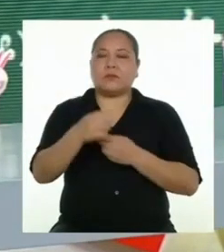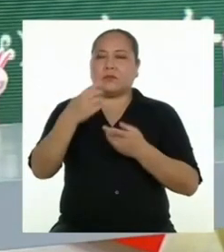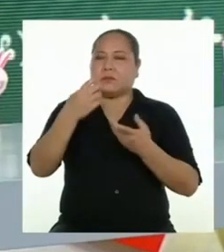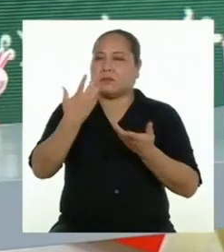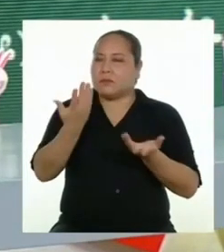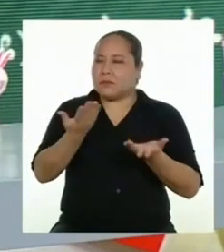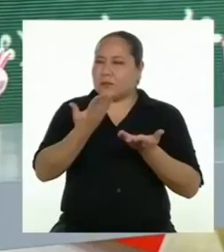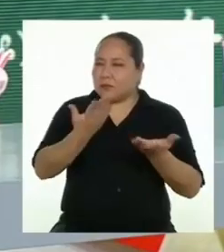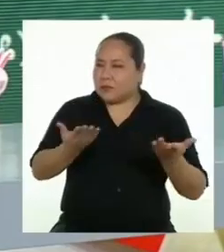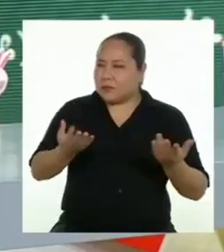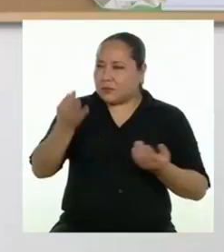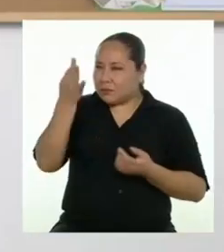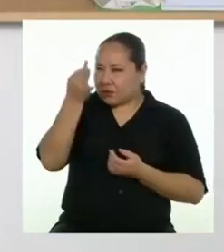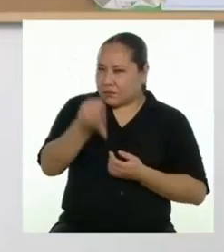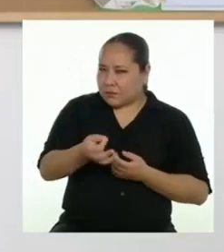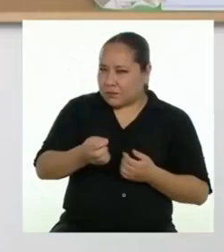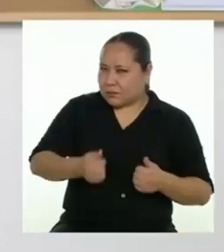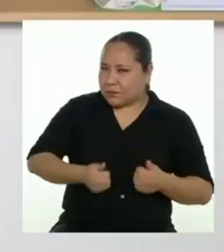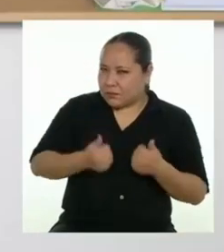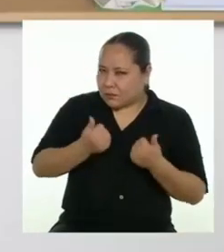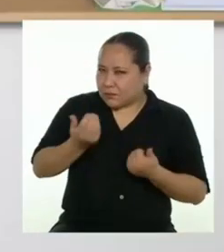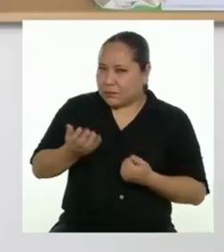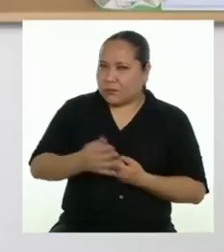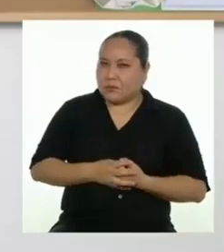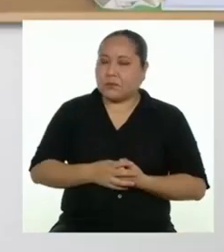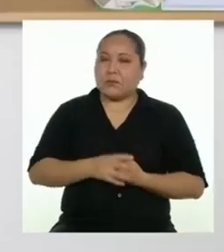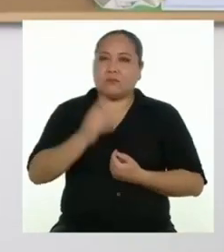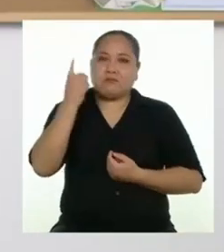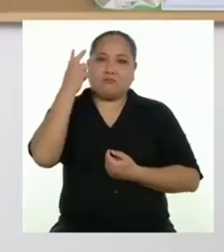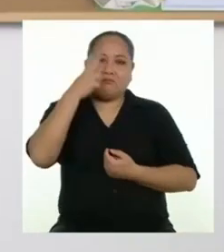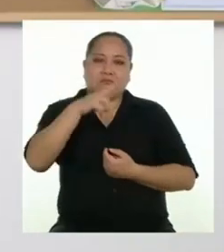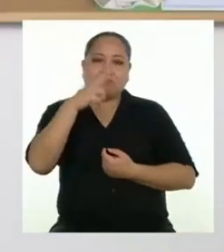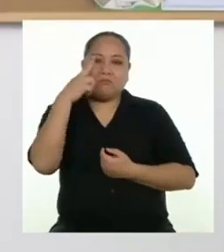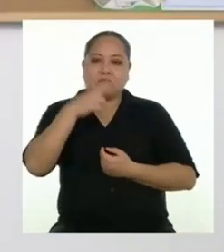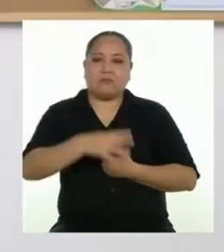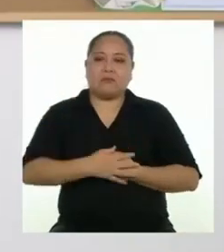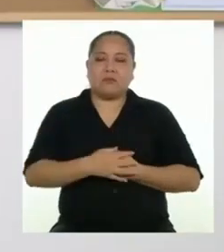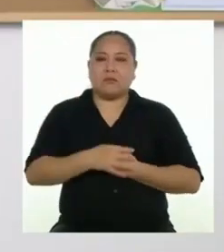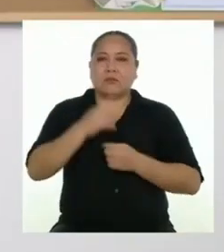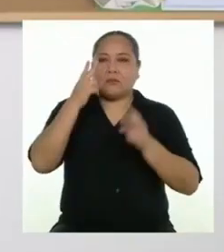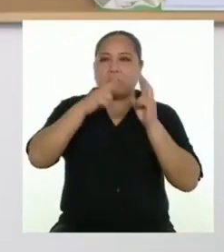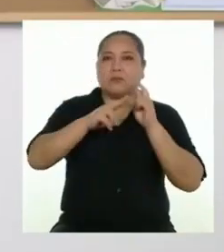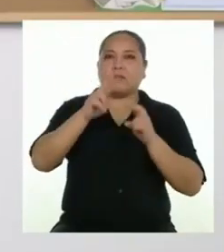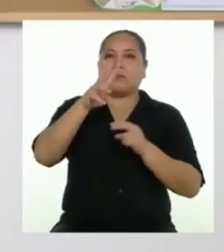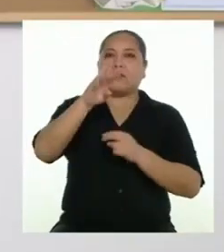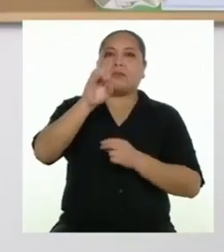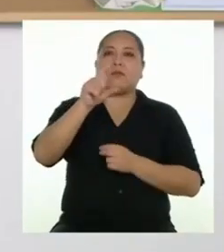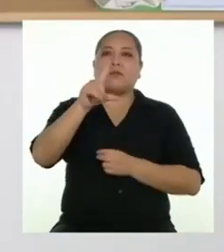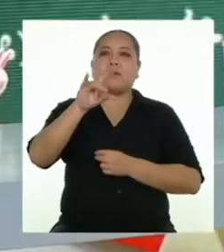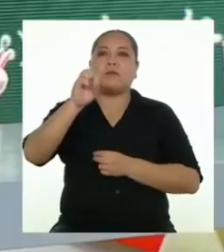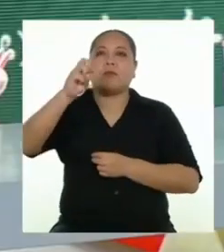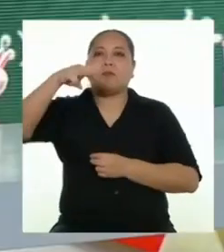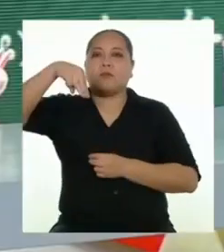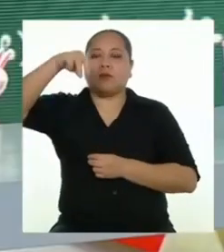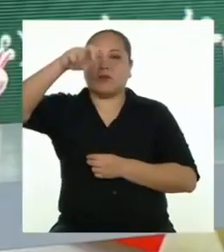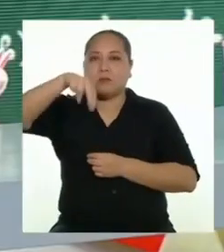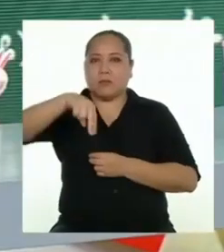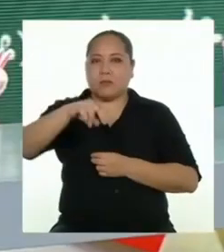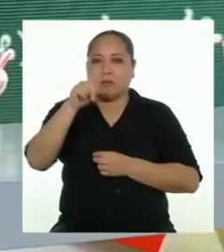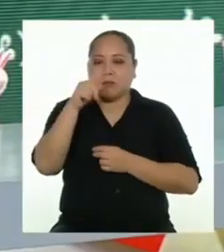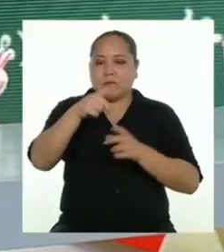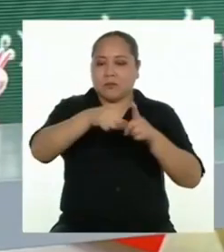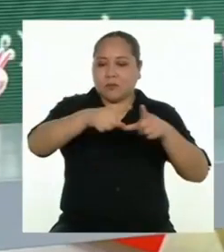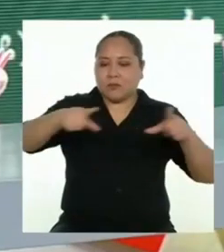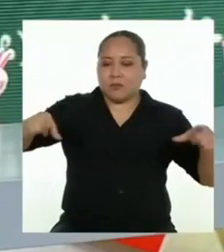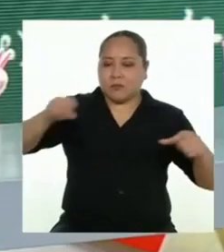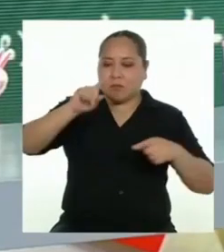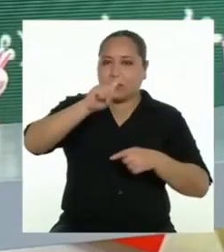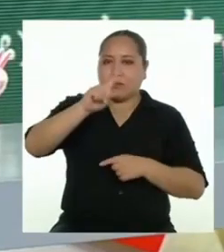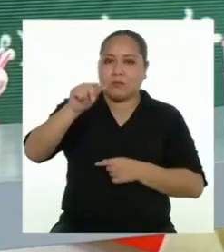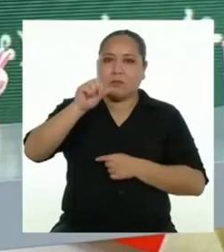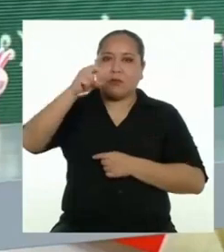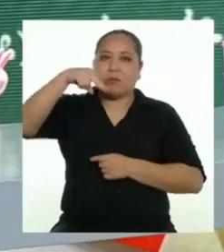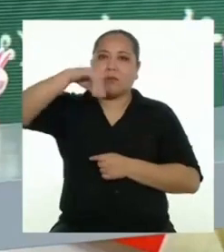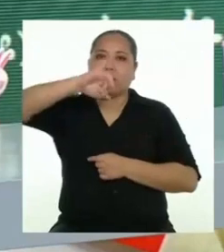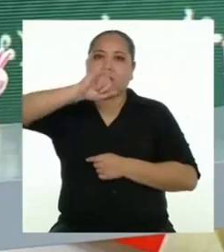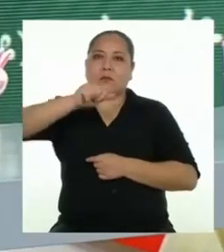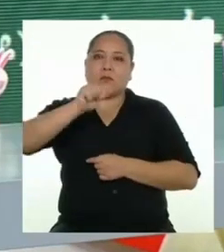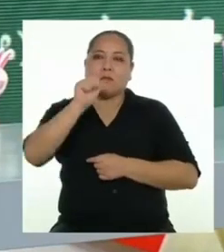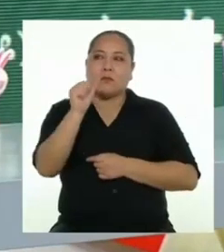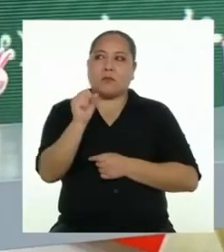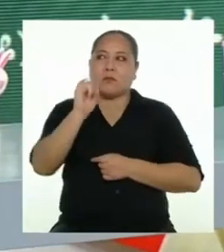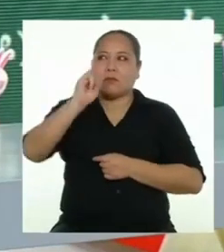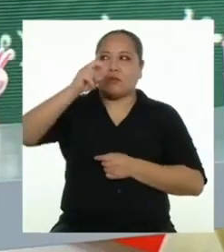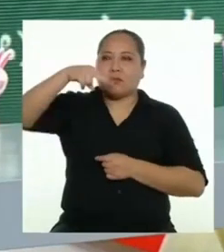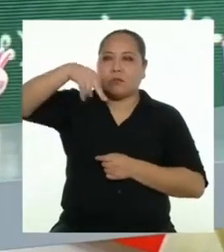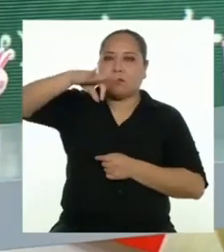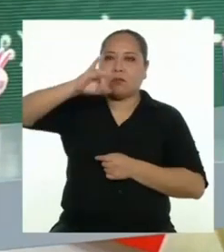real. ¿Cómo sería eso? ¿Te parece si determinamos el volumen de una zanja de infiltración? ¡Súper! ¿Pero qué valores tenemos